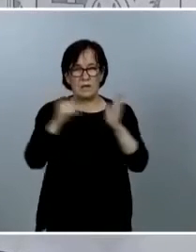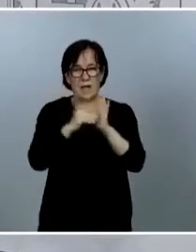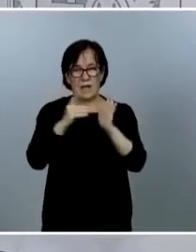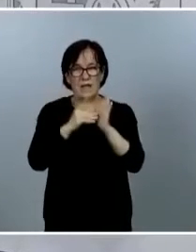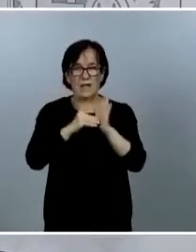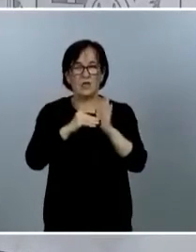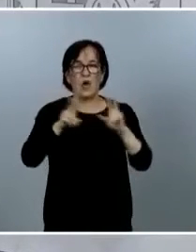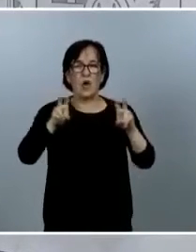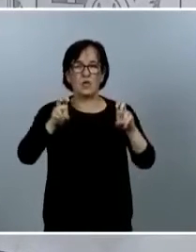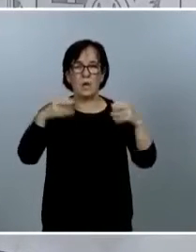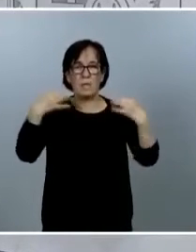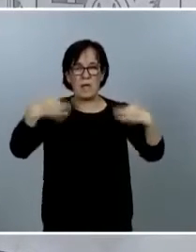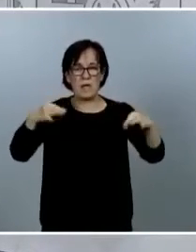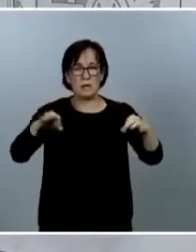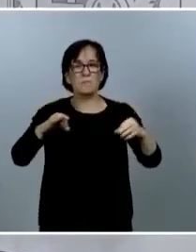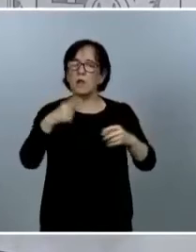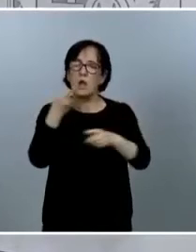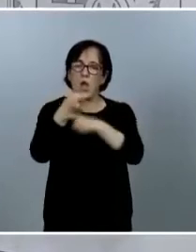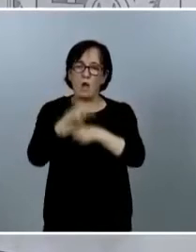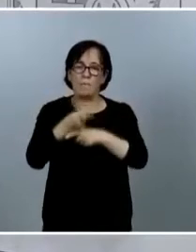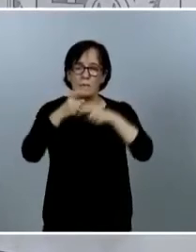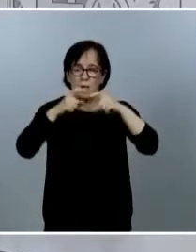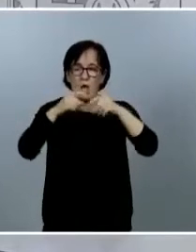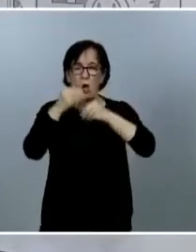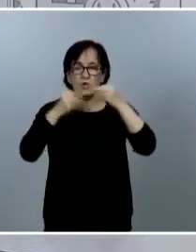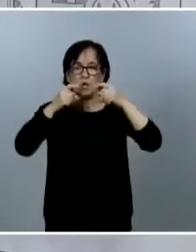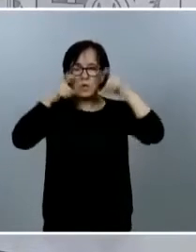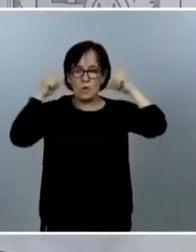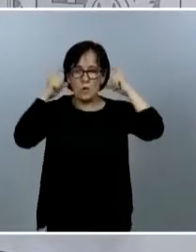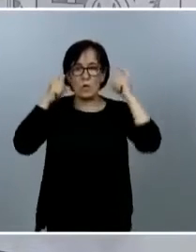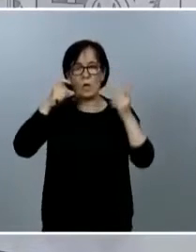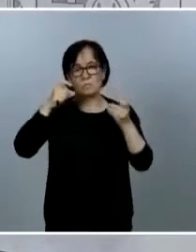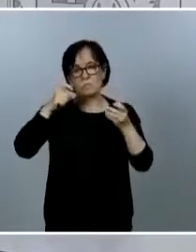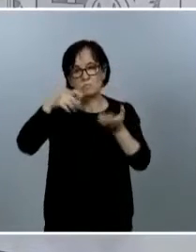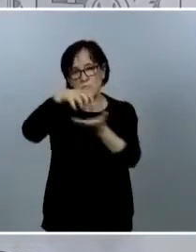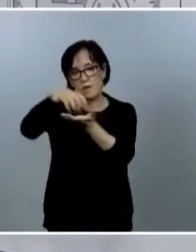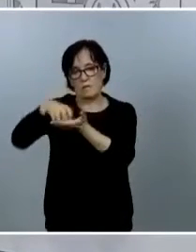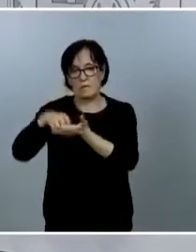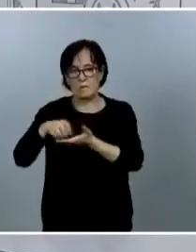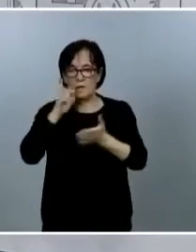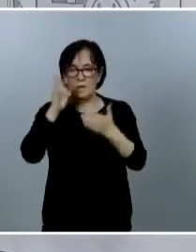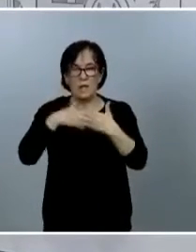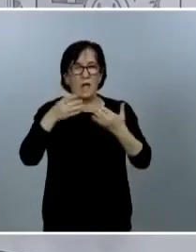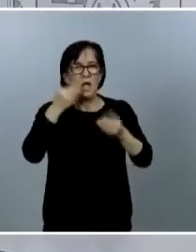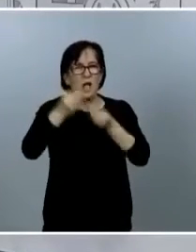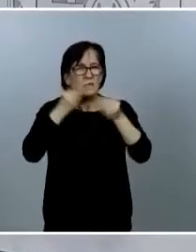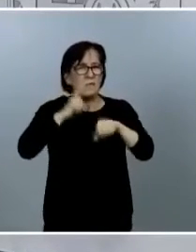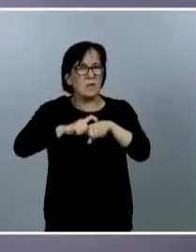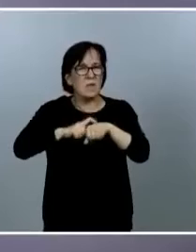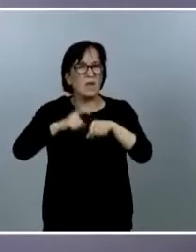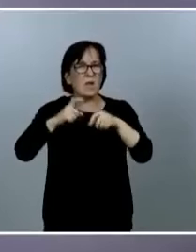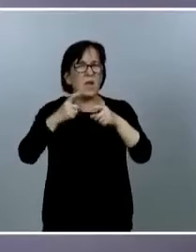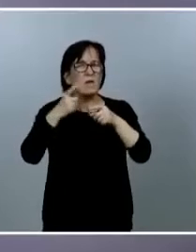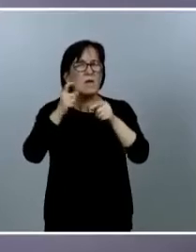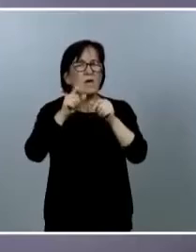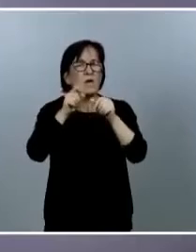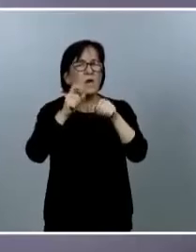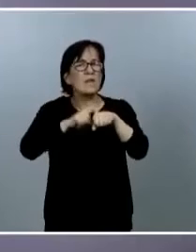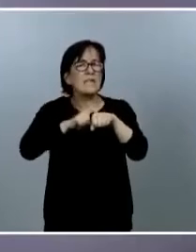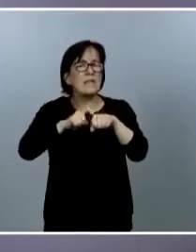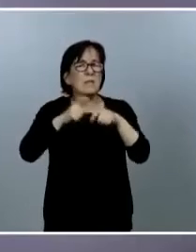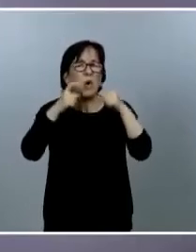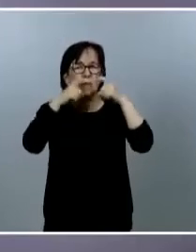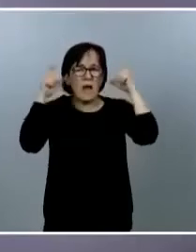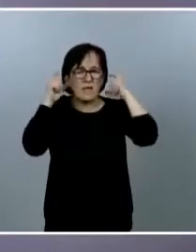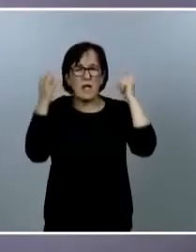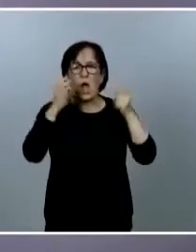obligará al uso de la mascarilla en espacios cerrados se especificará qué tipo de mascarilla o valdrán todas las modalidades serán obligatorias en la calle